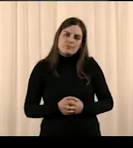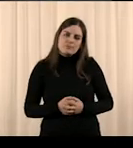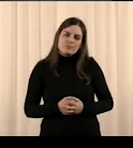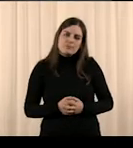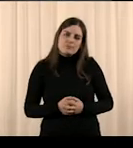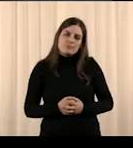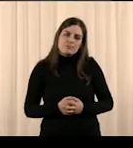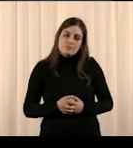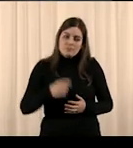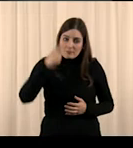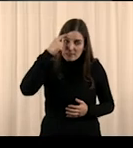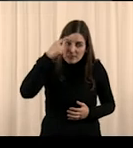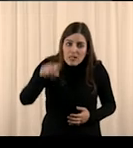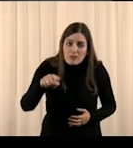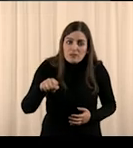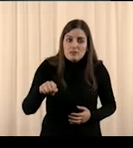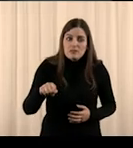¿Sabrías hacerlo?